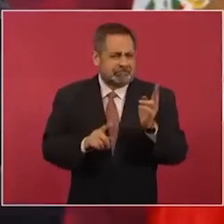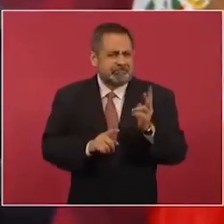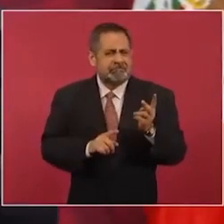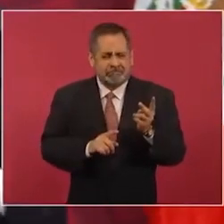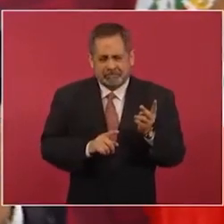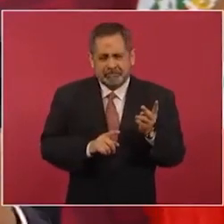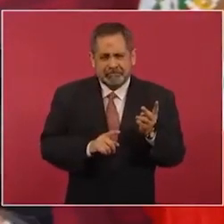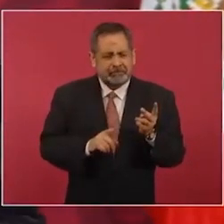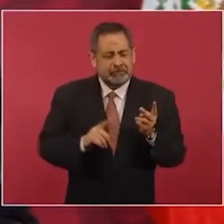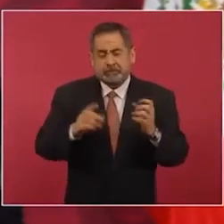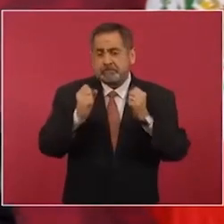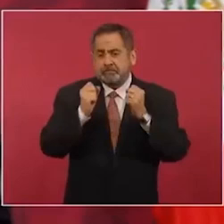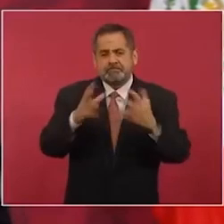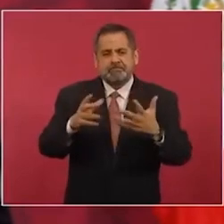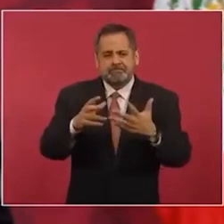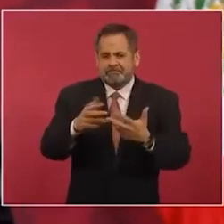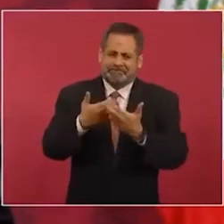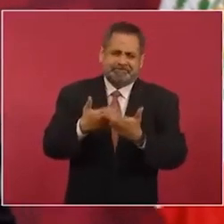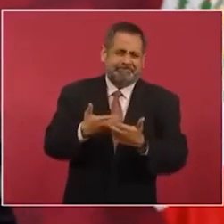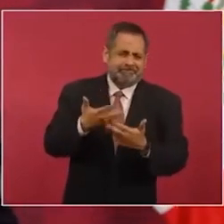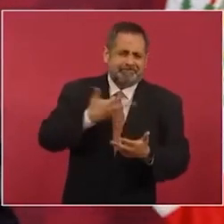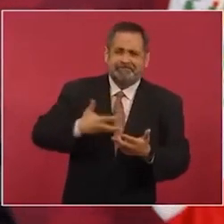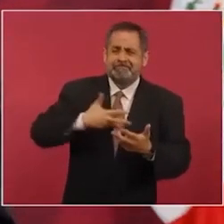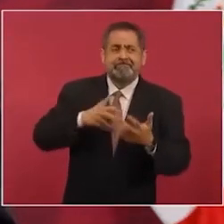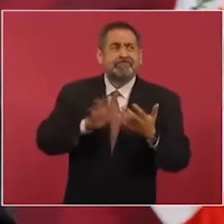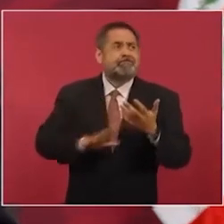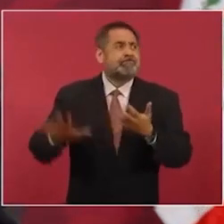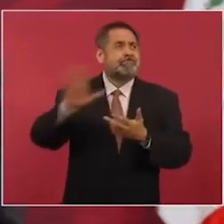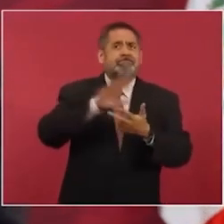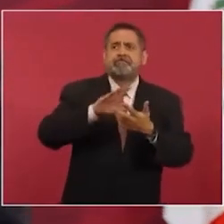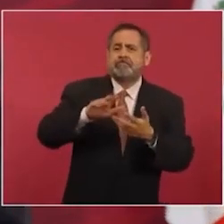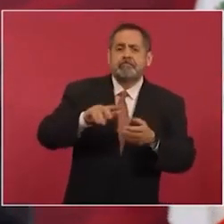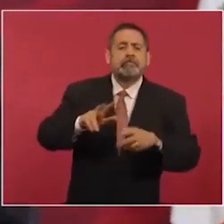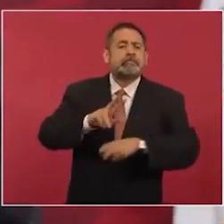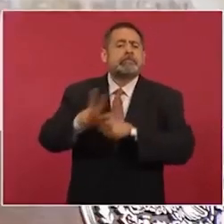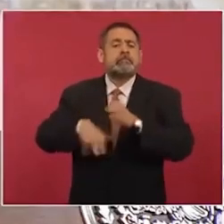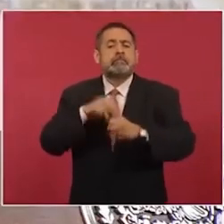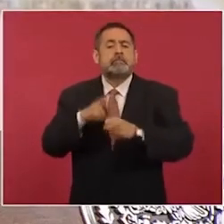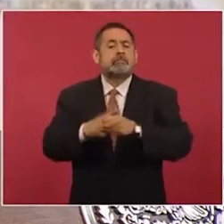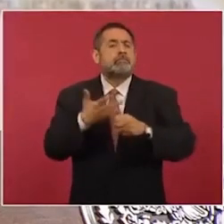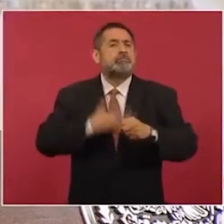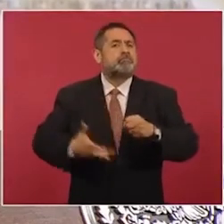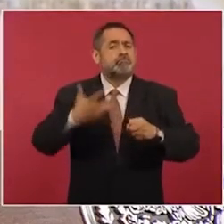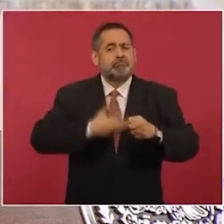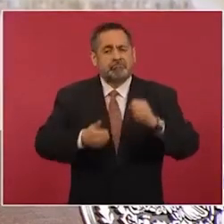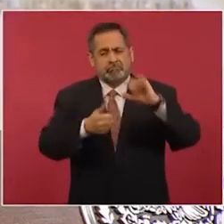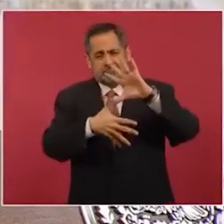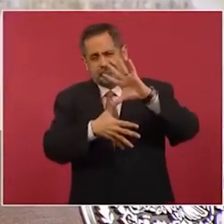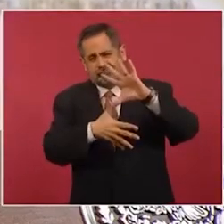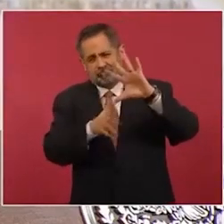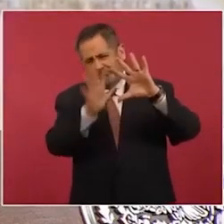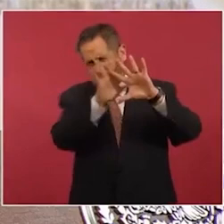muchísimos los recursos naturales del continente americano,